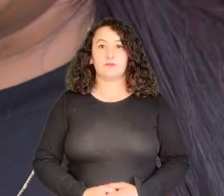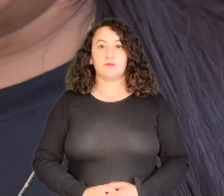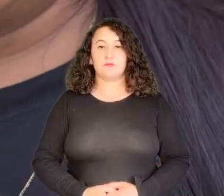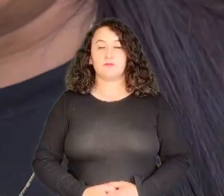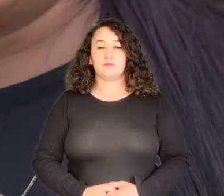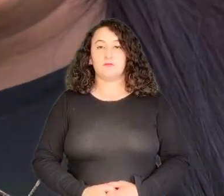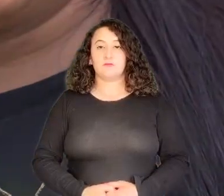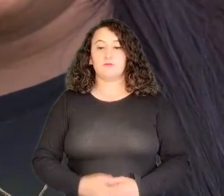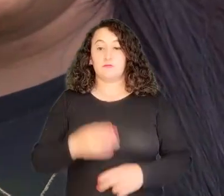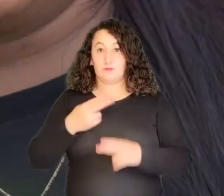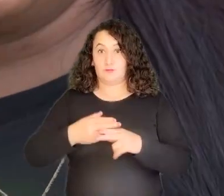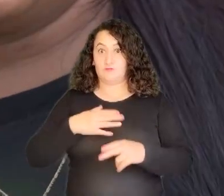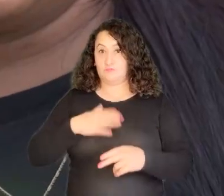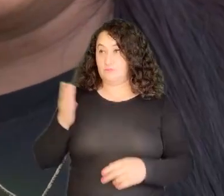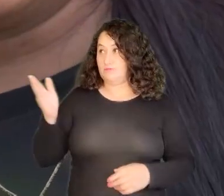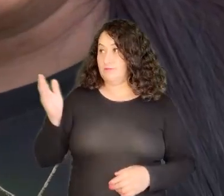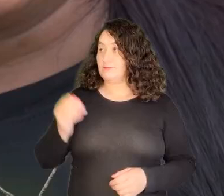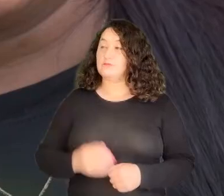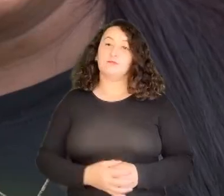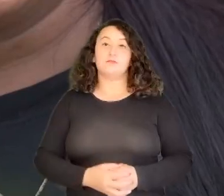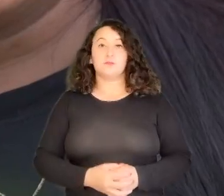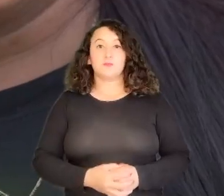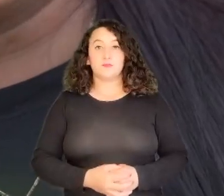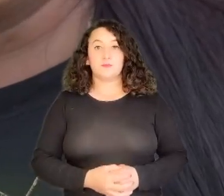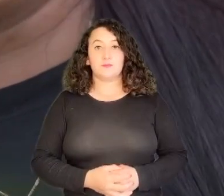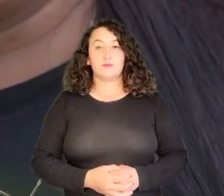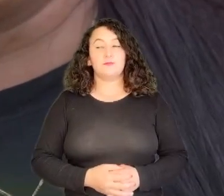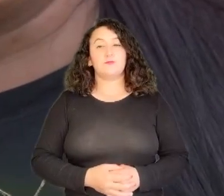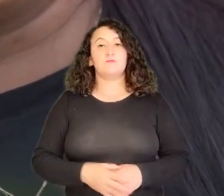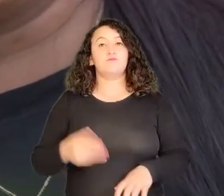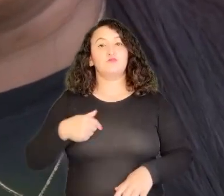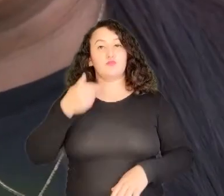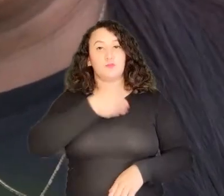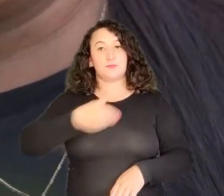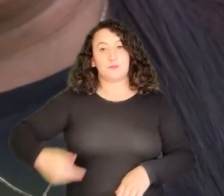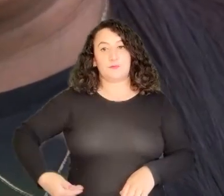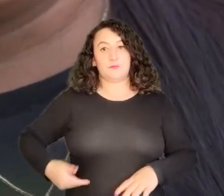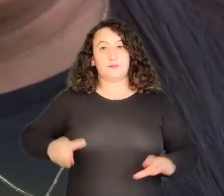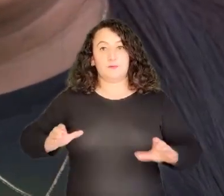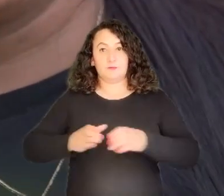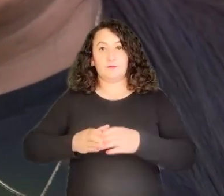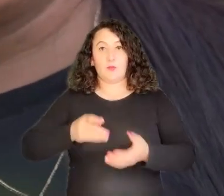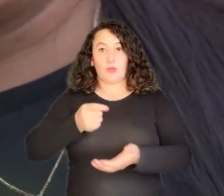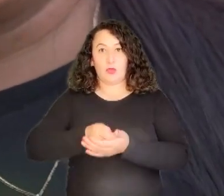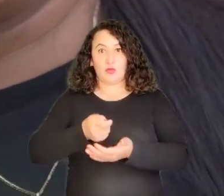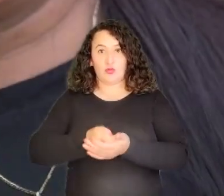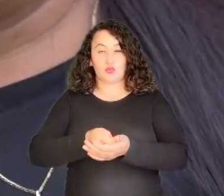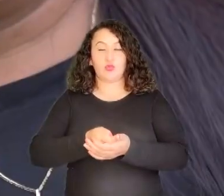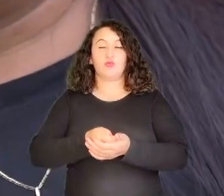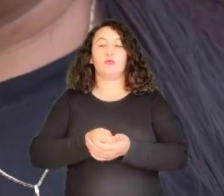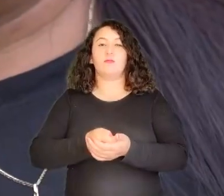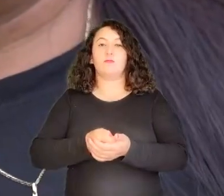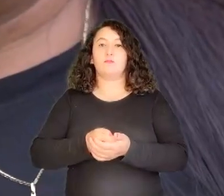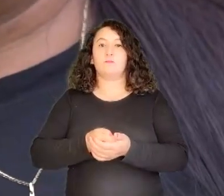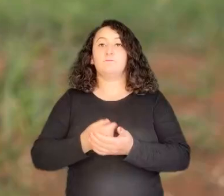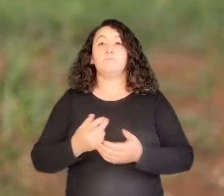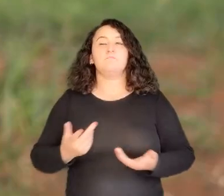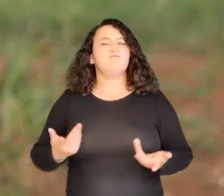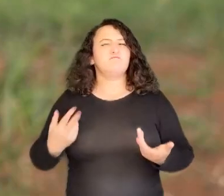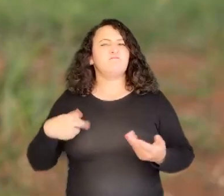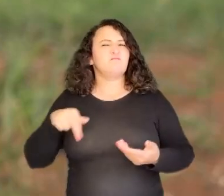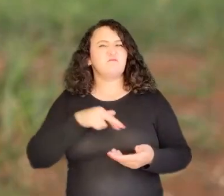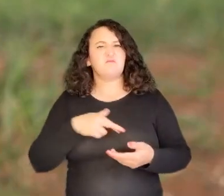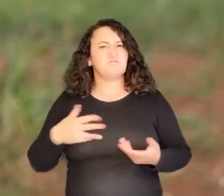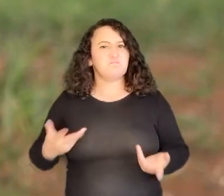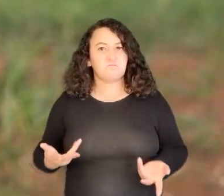Mi nombre es María Cristina Canchila, yo soy la presidenta de la asociación ASO Camprosos, somos